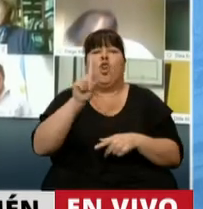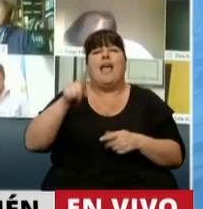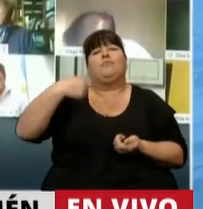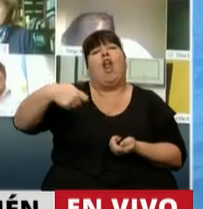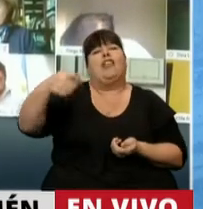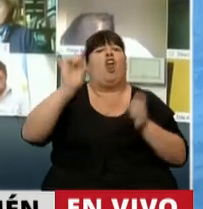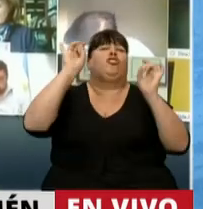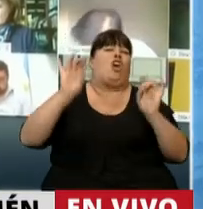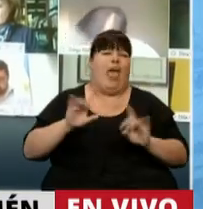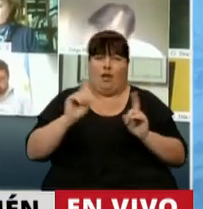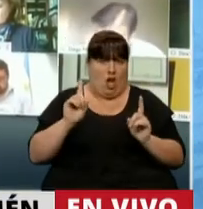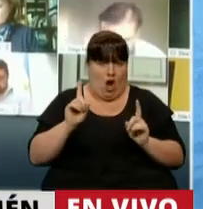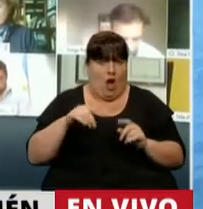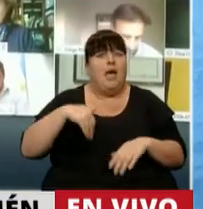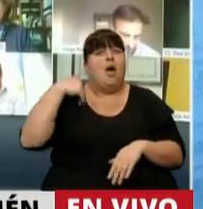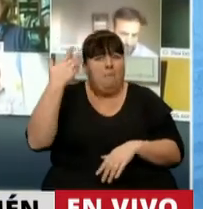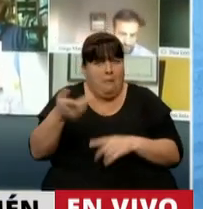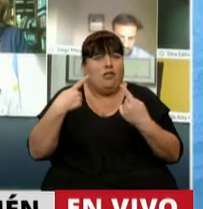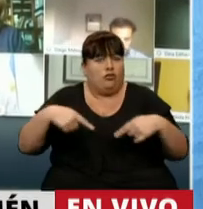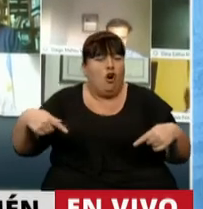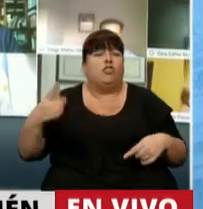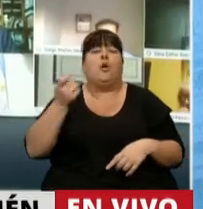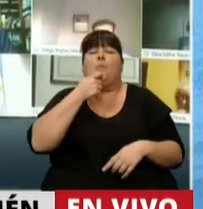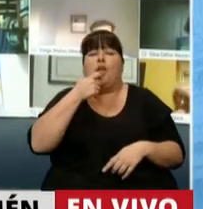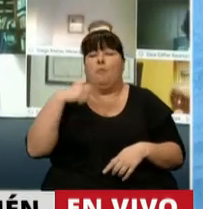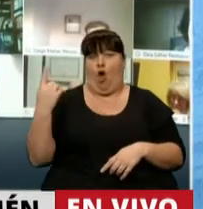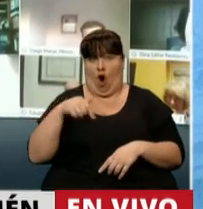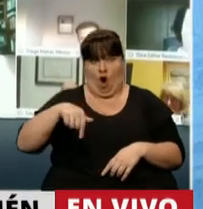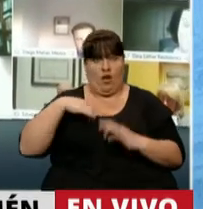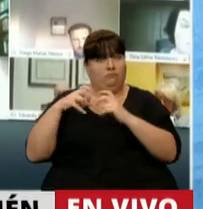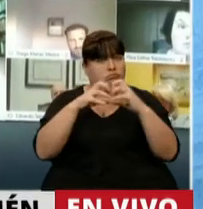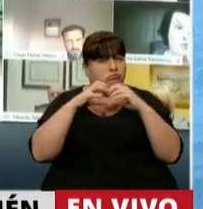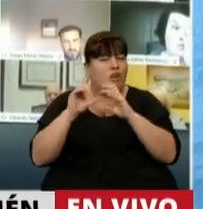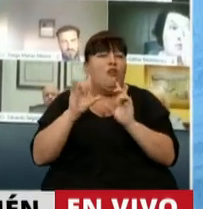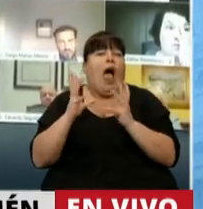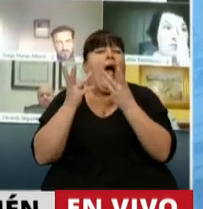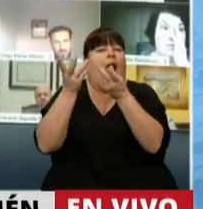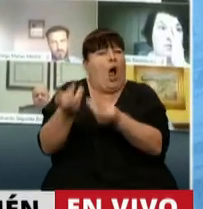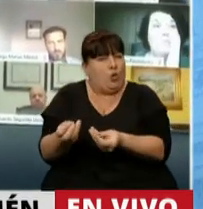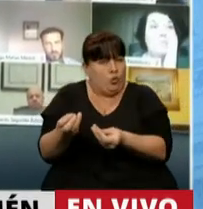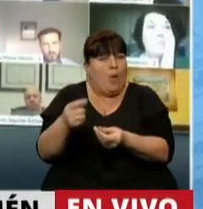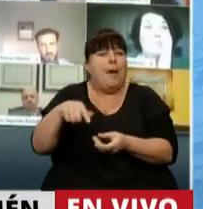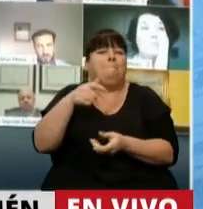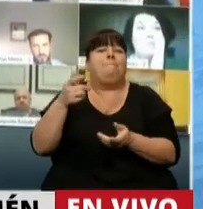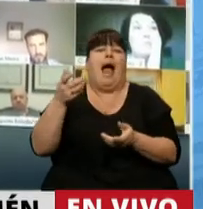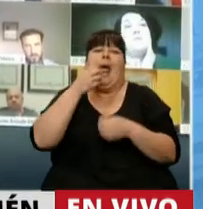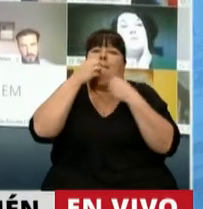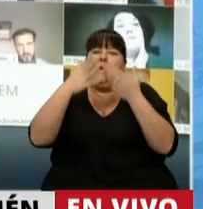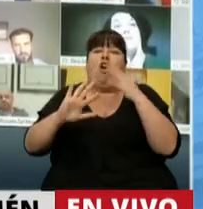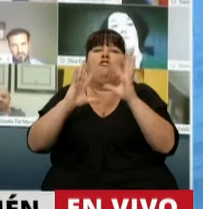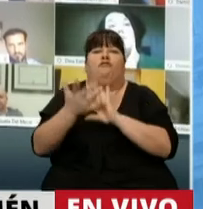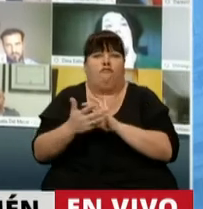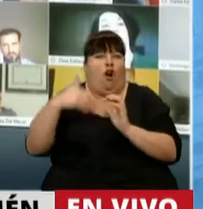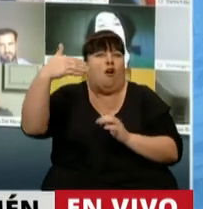moratoria. Es mucho más que eso porque lo que hoy estamos tratando es una ayuda para generar las mejores